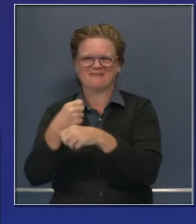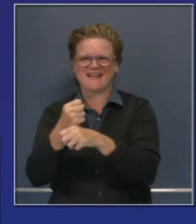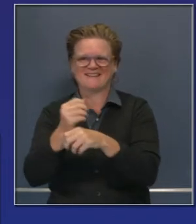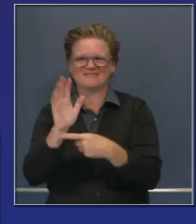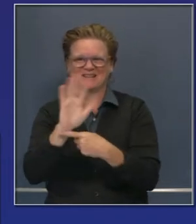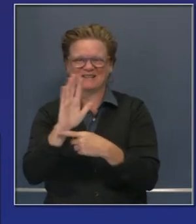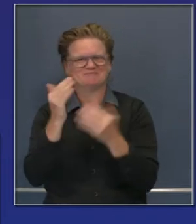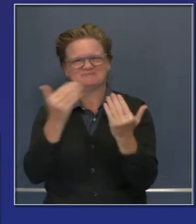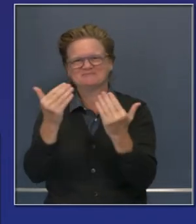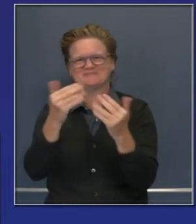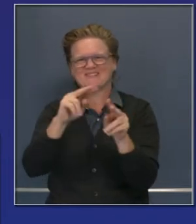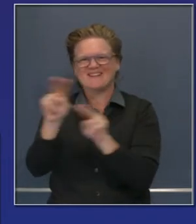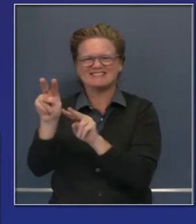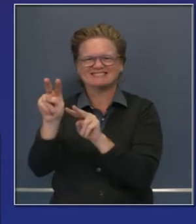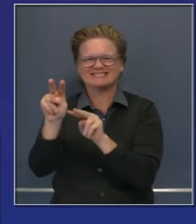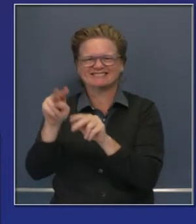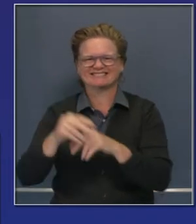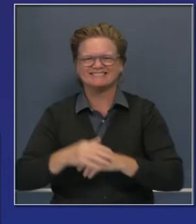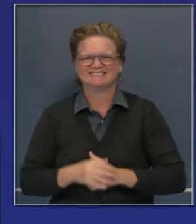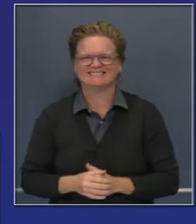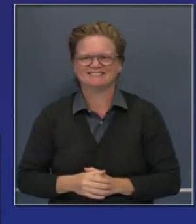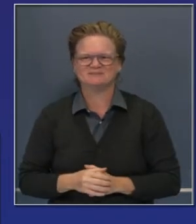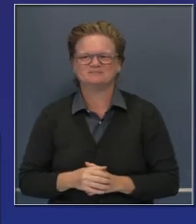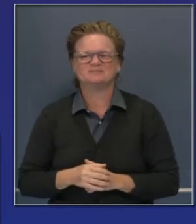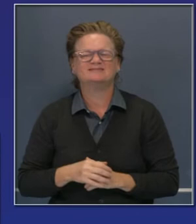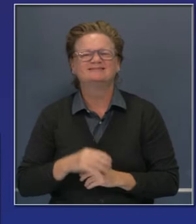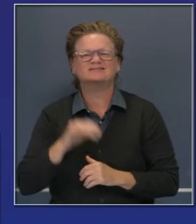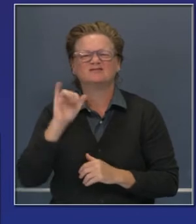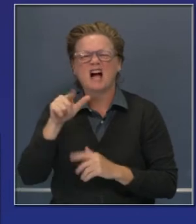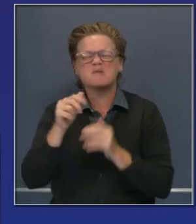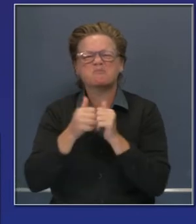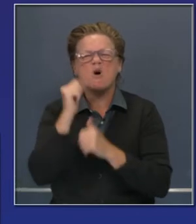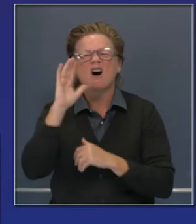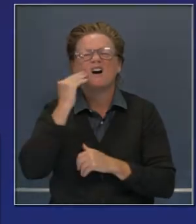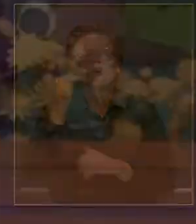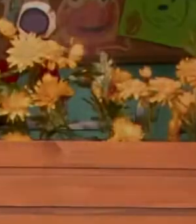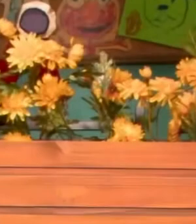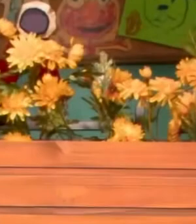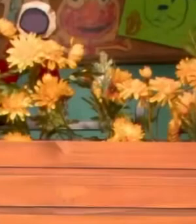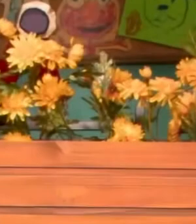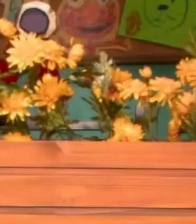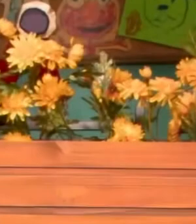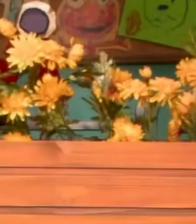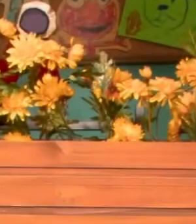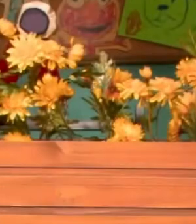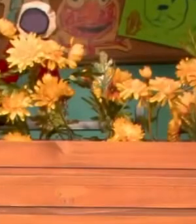más, veamos todos este anuncio público al Oscar.